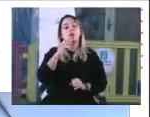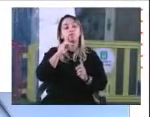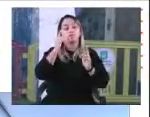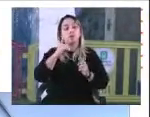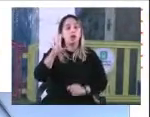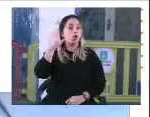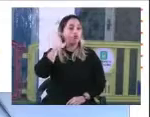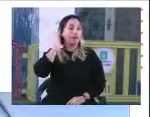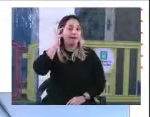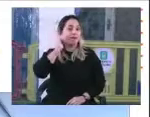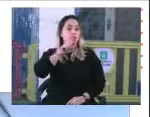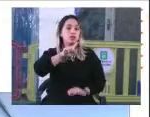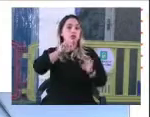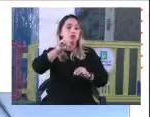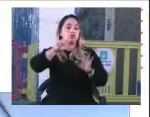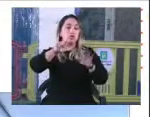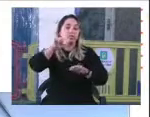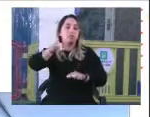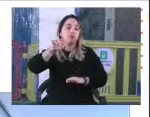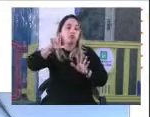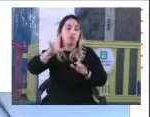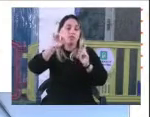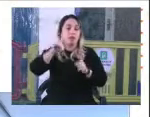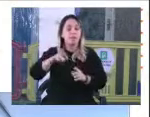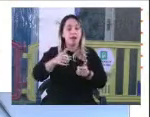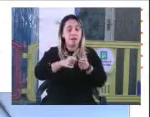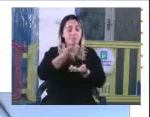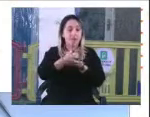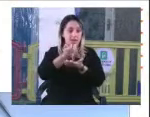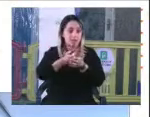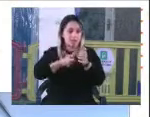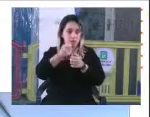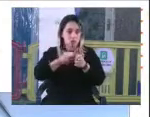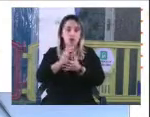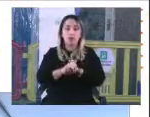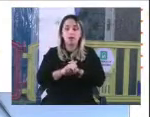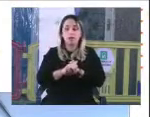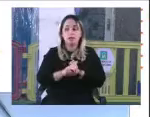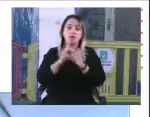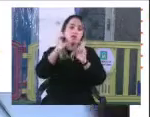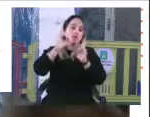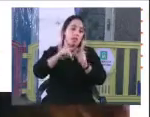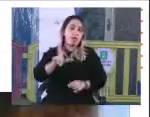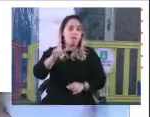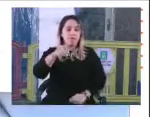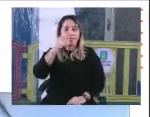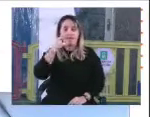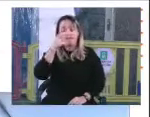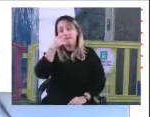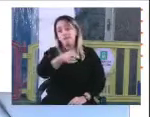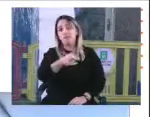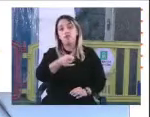nos escuchan a través de TuneIn, la aplicación para celulares, y por supuesto en el streaming en vivo que se está haciendo en el canal